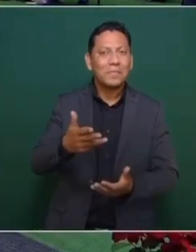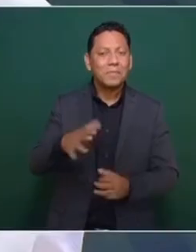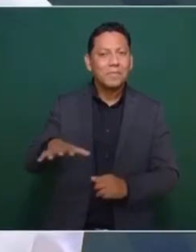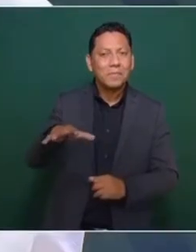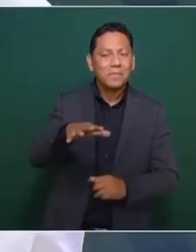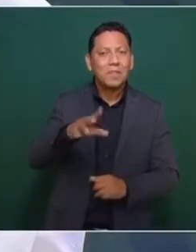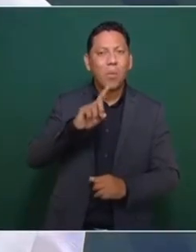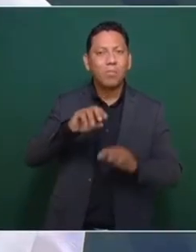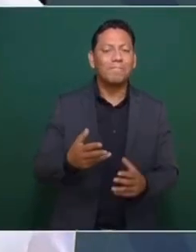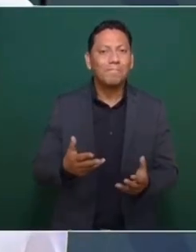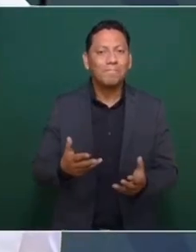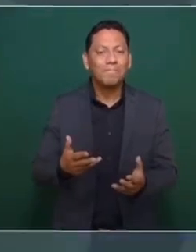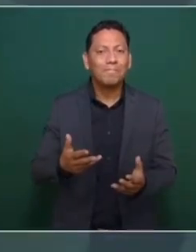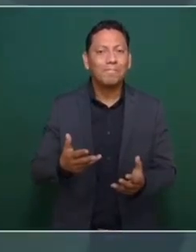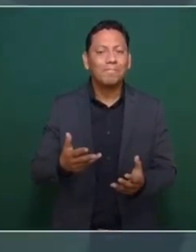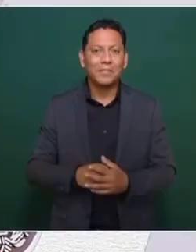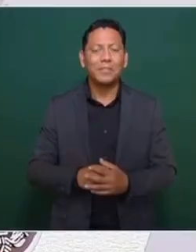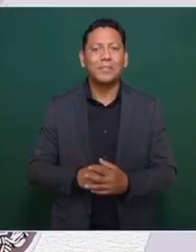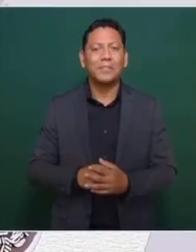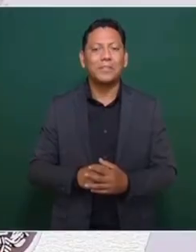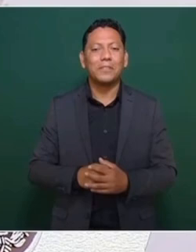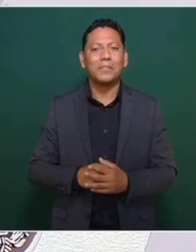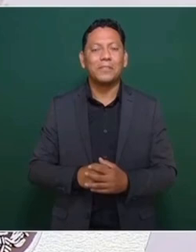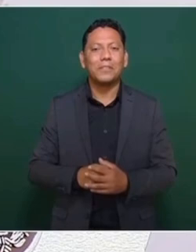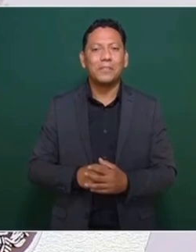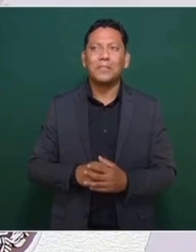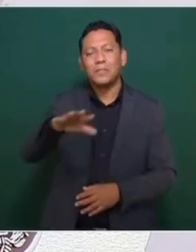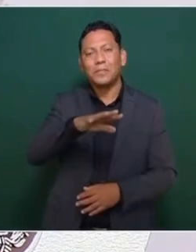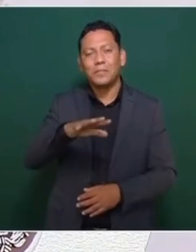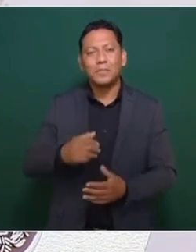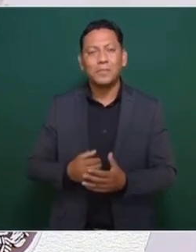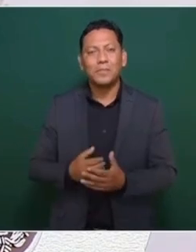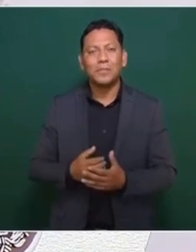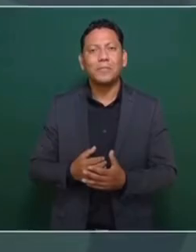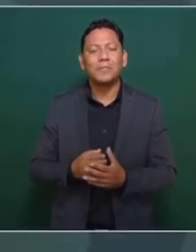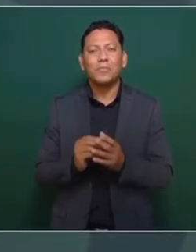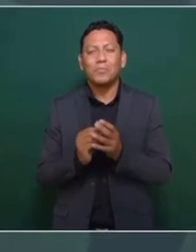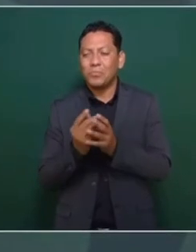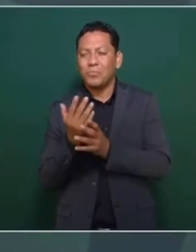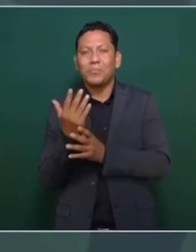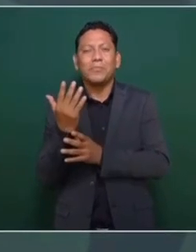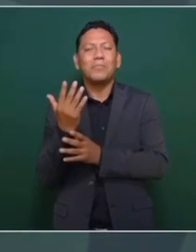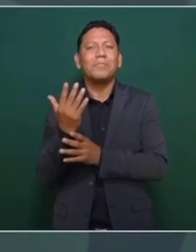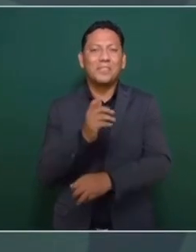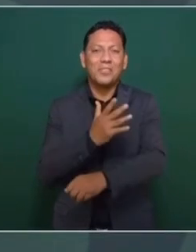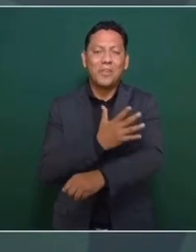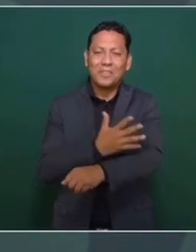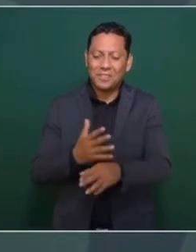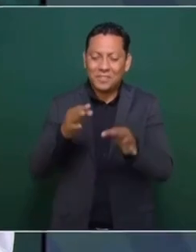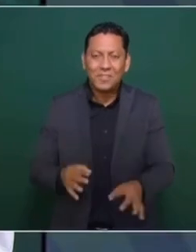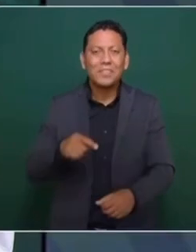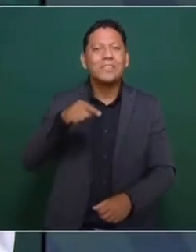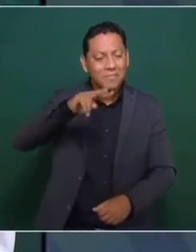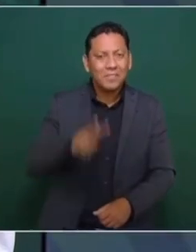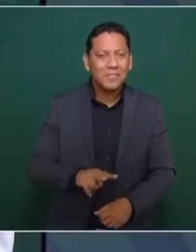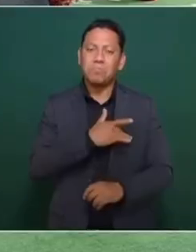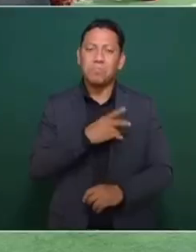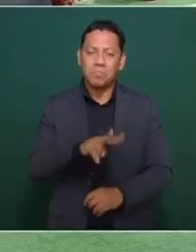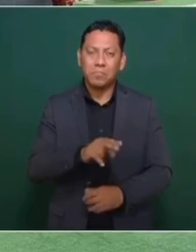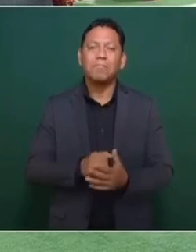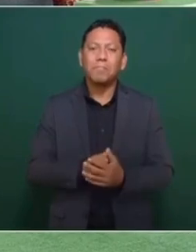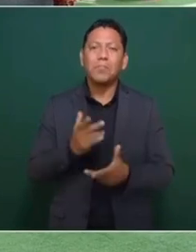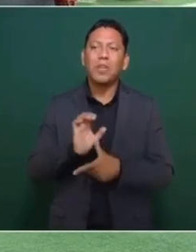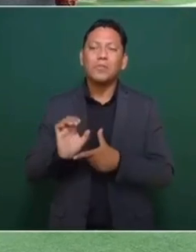se desbordan, con el calor de la naturaleza brota la ruda franqueza. Aquí hay mucha pasión en el trópico.